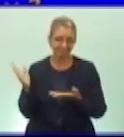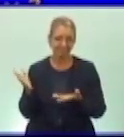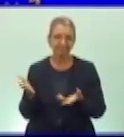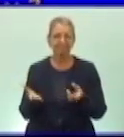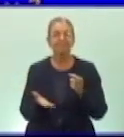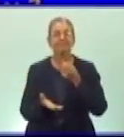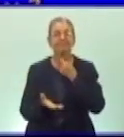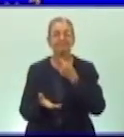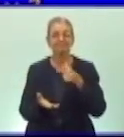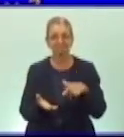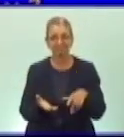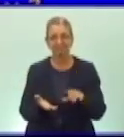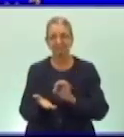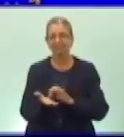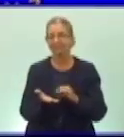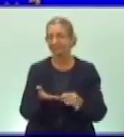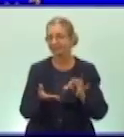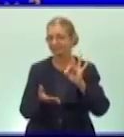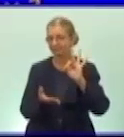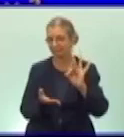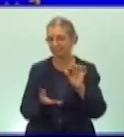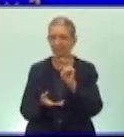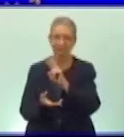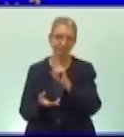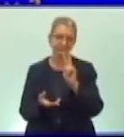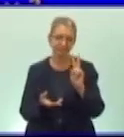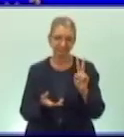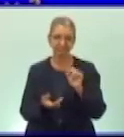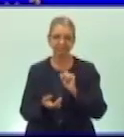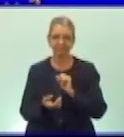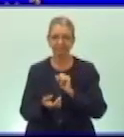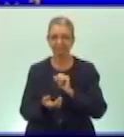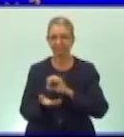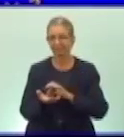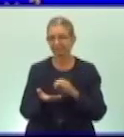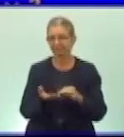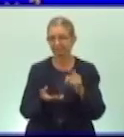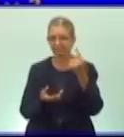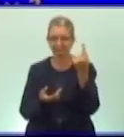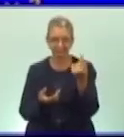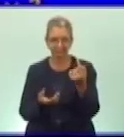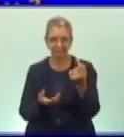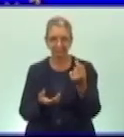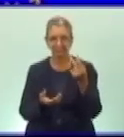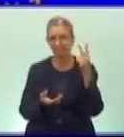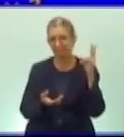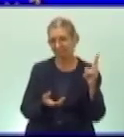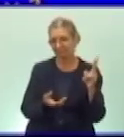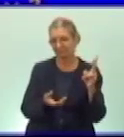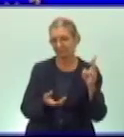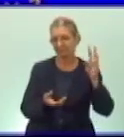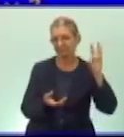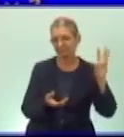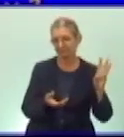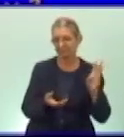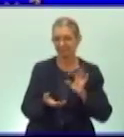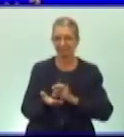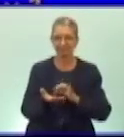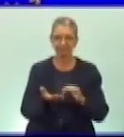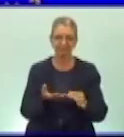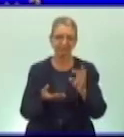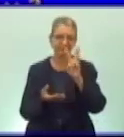ejemplo, la página 8, 22, la página 1, 2 y 3, la 31